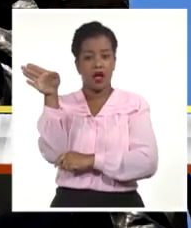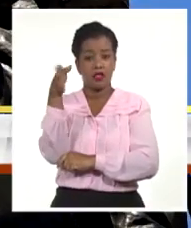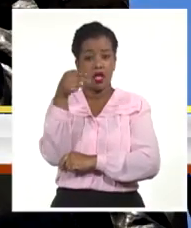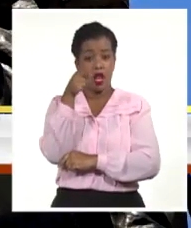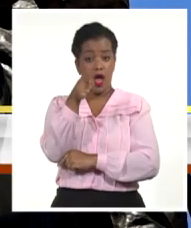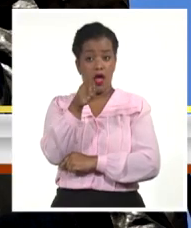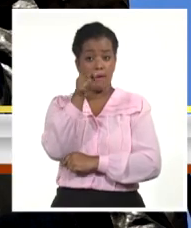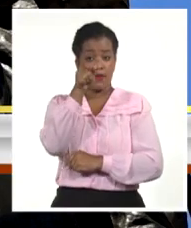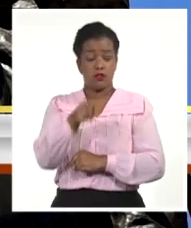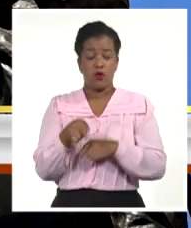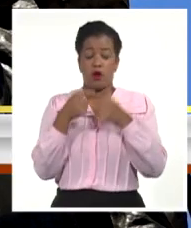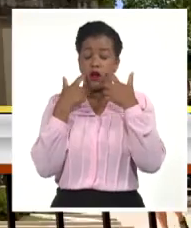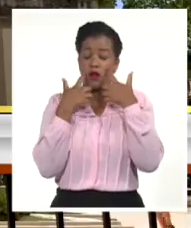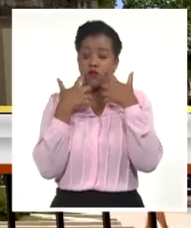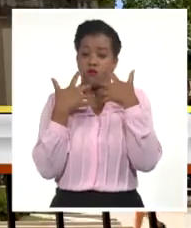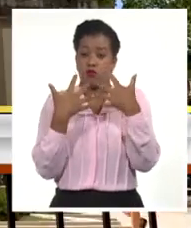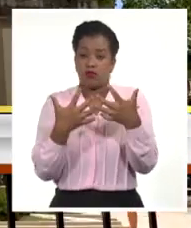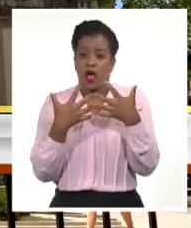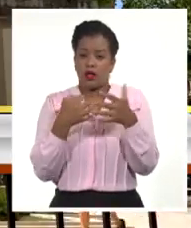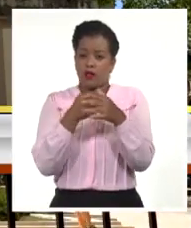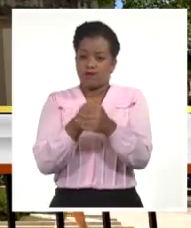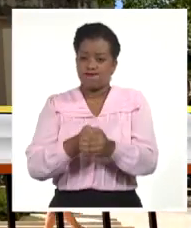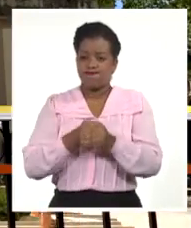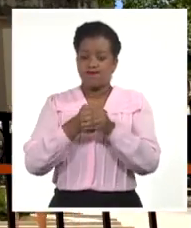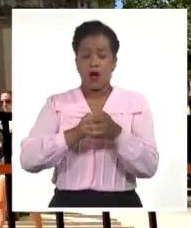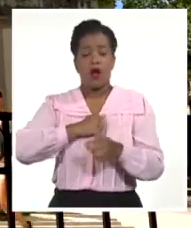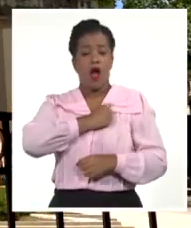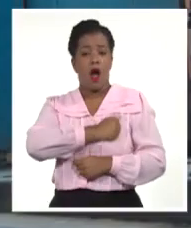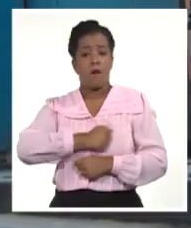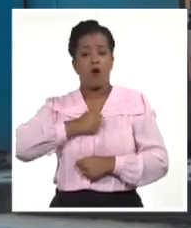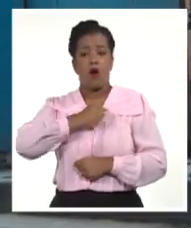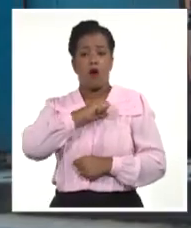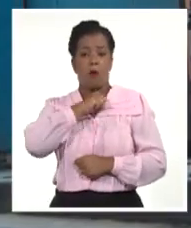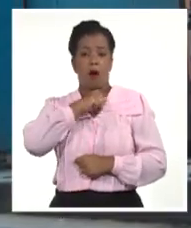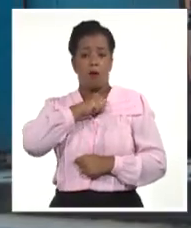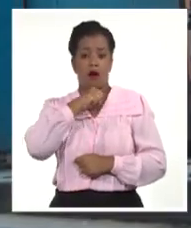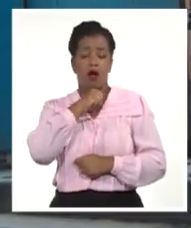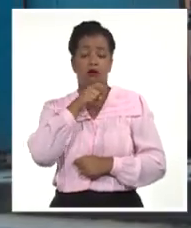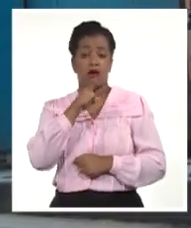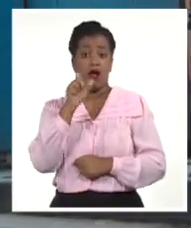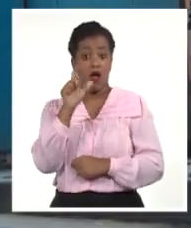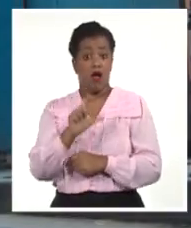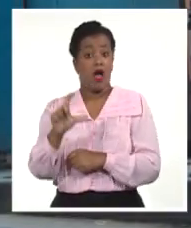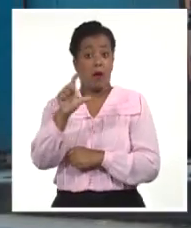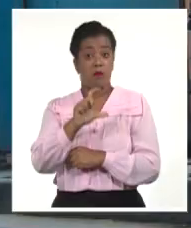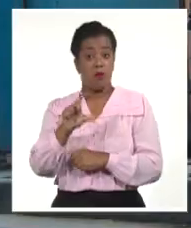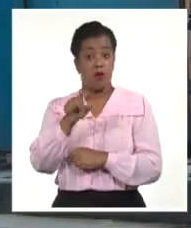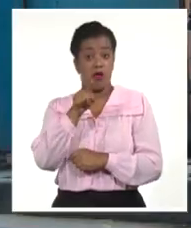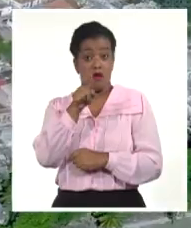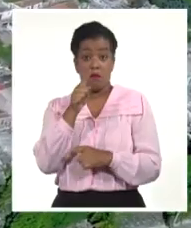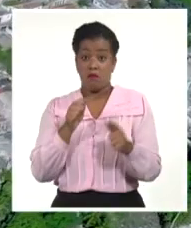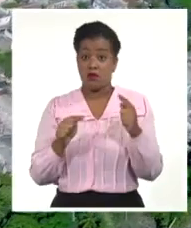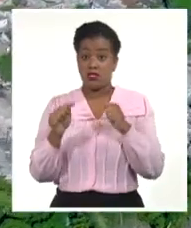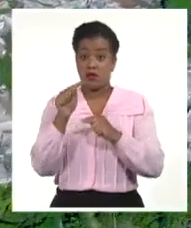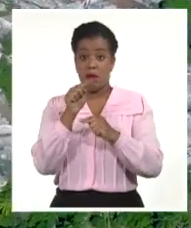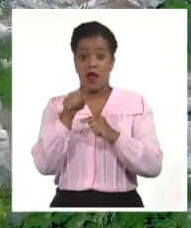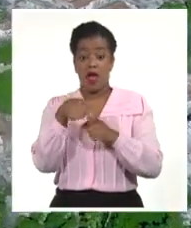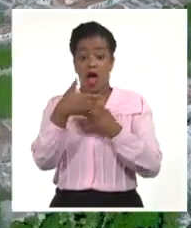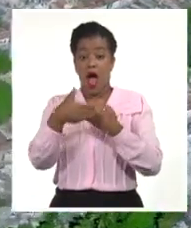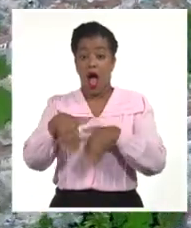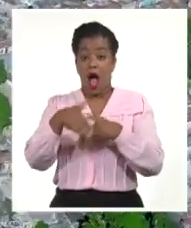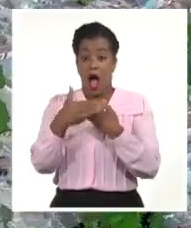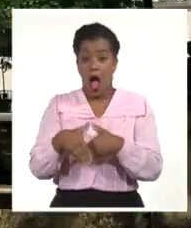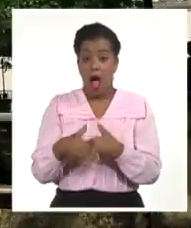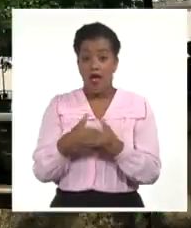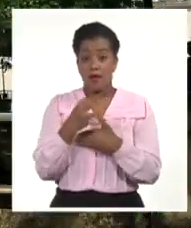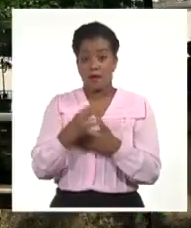alma de beso, el amor eterno de Amalia, el orgullo del Camagüey. Una de las principales vías de esta urbe, todo un